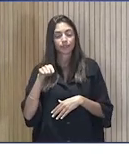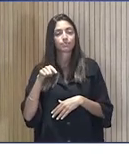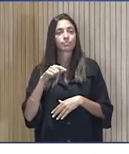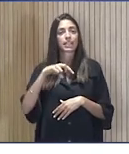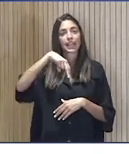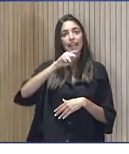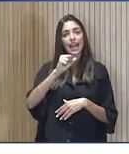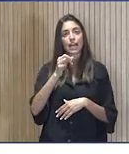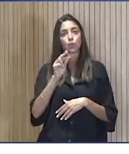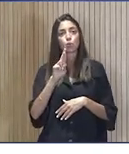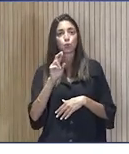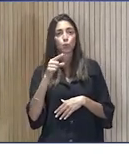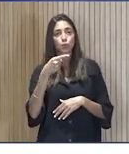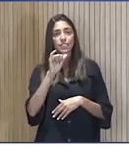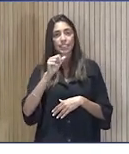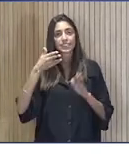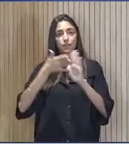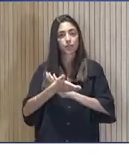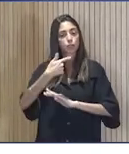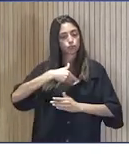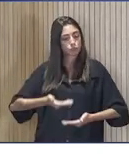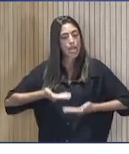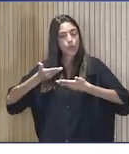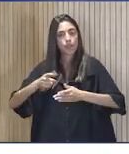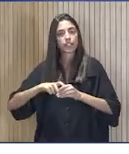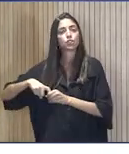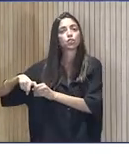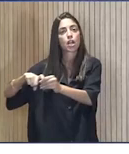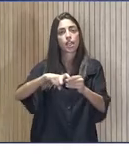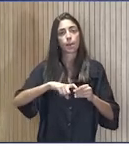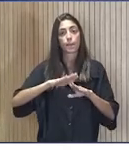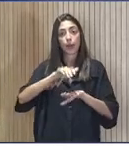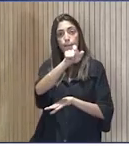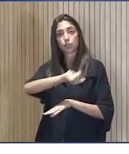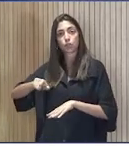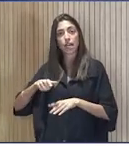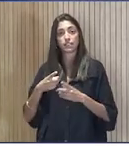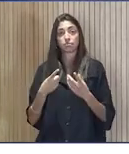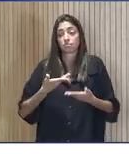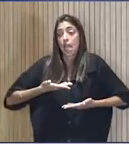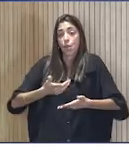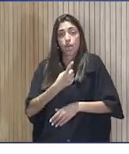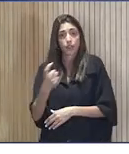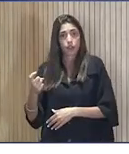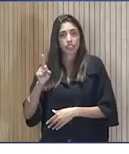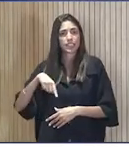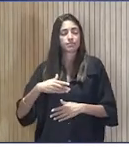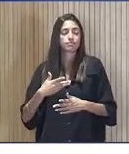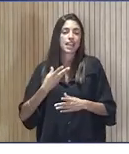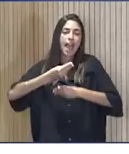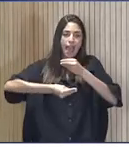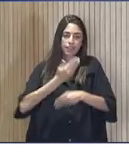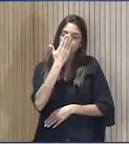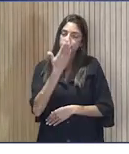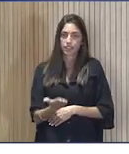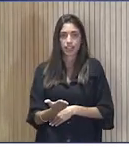que es ayudar, solidarizarse con aquellos que necesitan ayuda, y hacerlo de corazón. Yo creo que